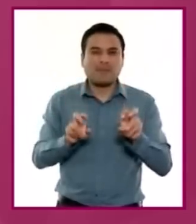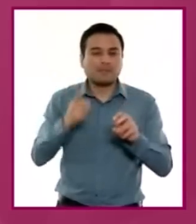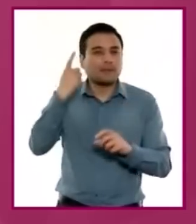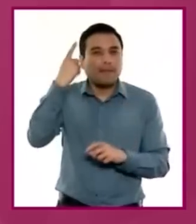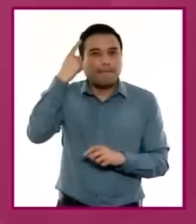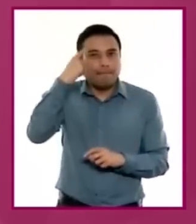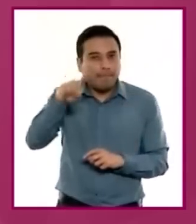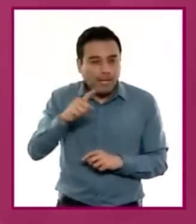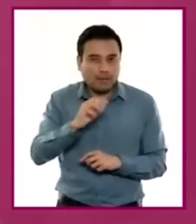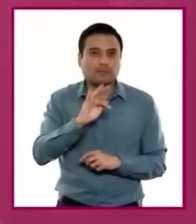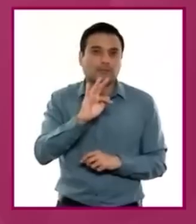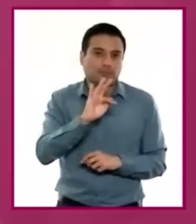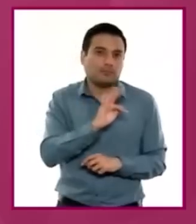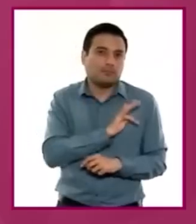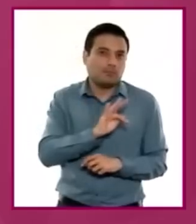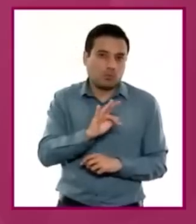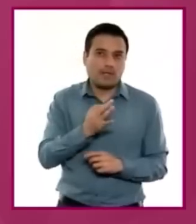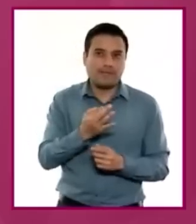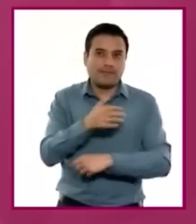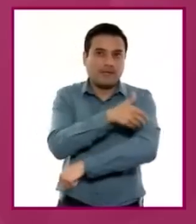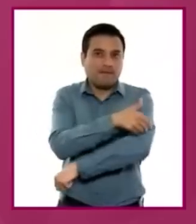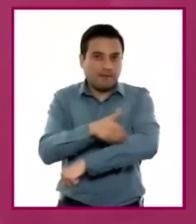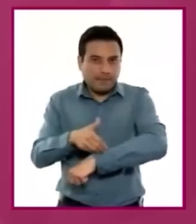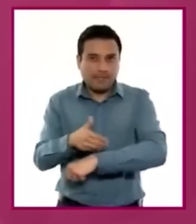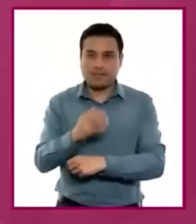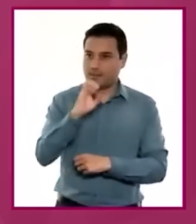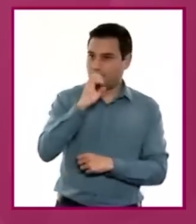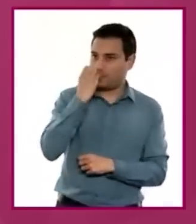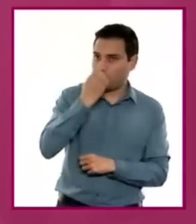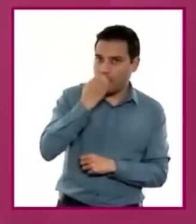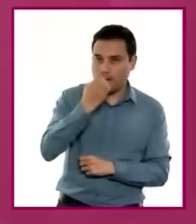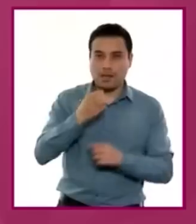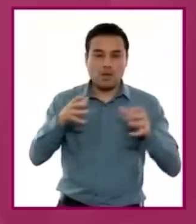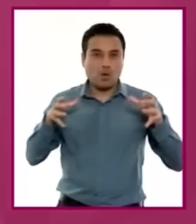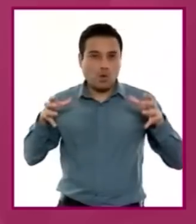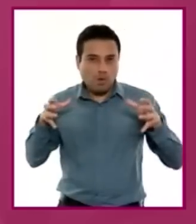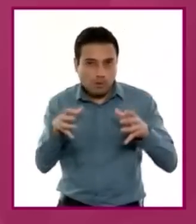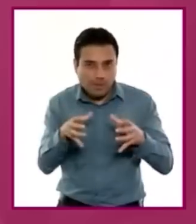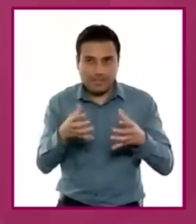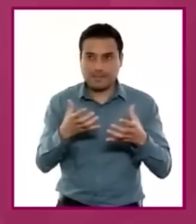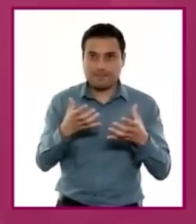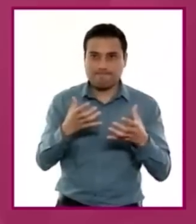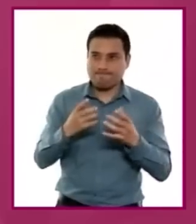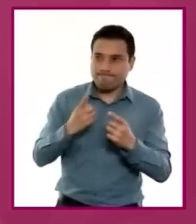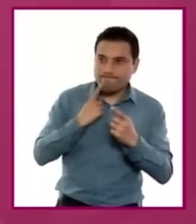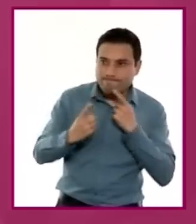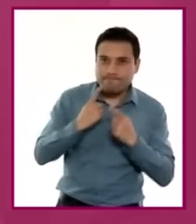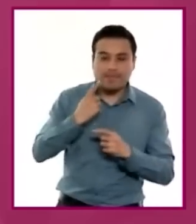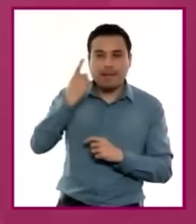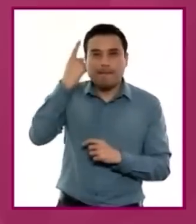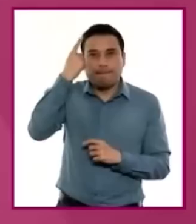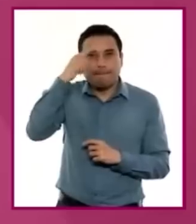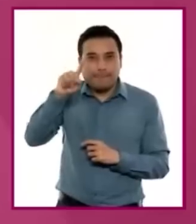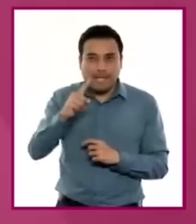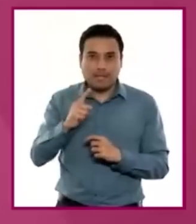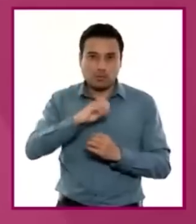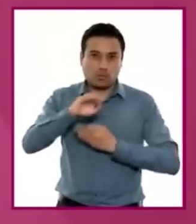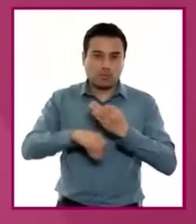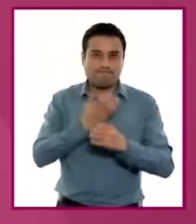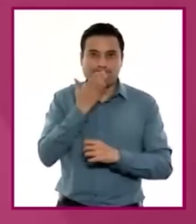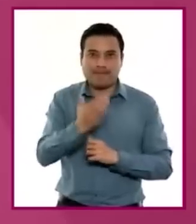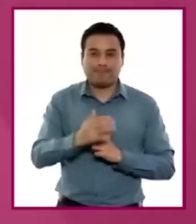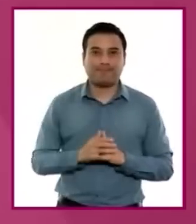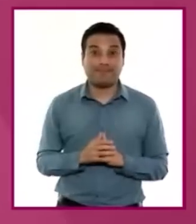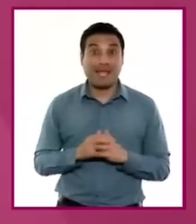la participación y colaboración en la familia, escuela y comunidad para la satisfacción de necesidades humanas. Estimadas